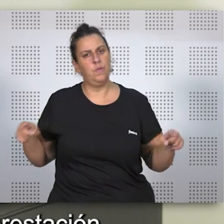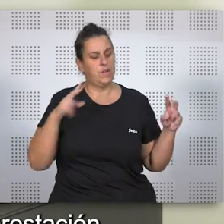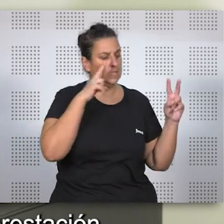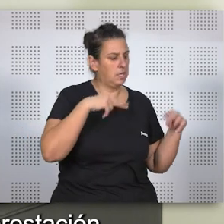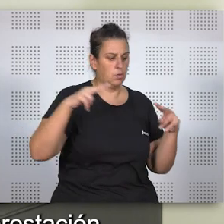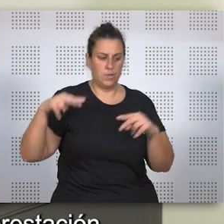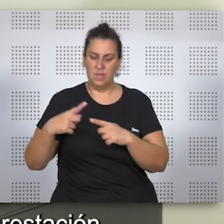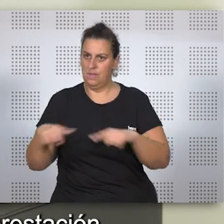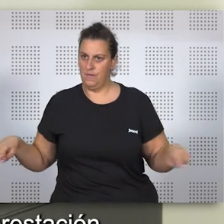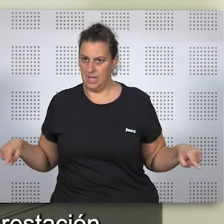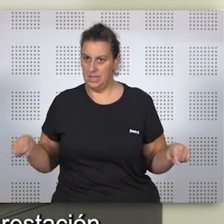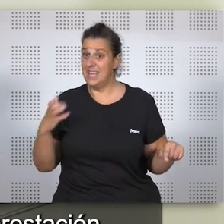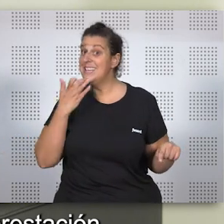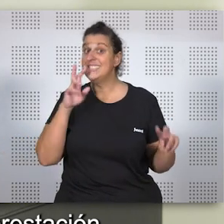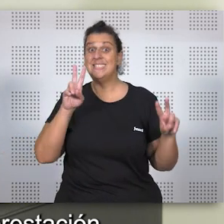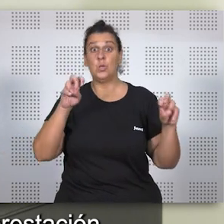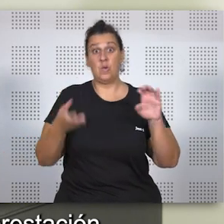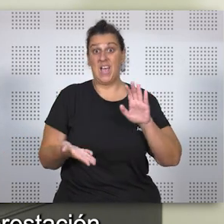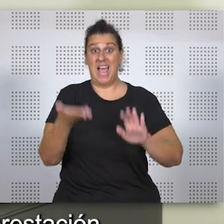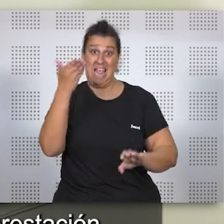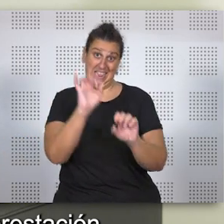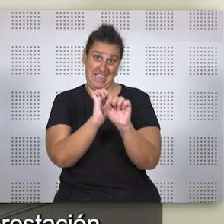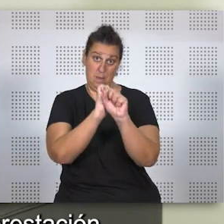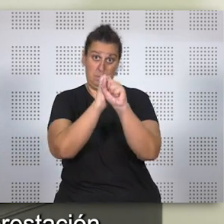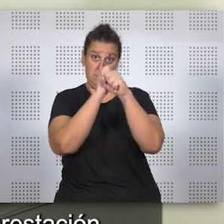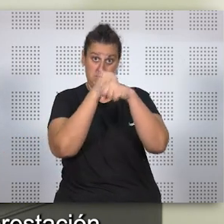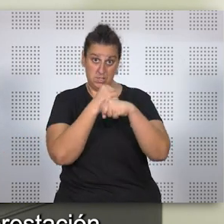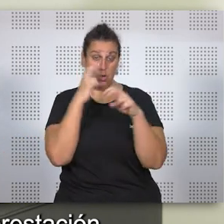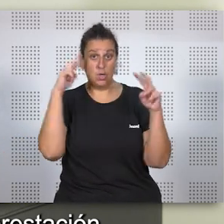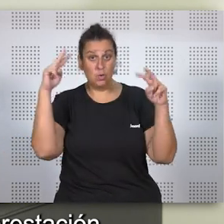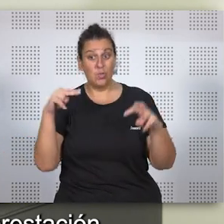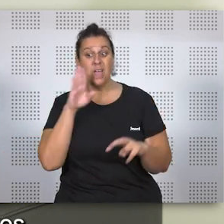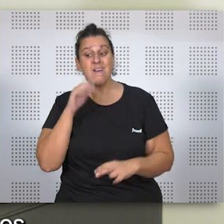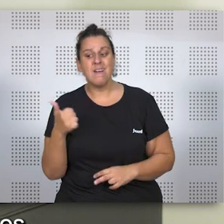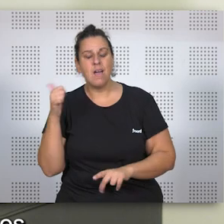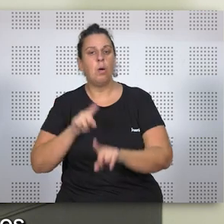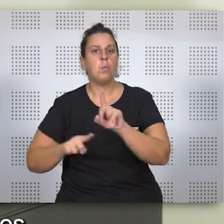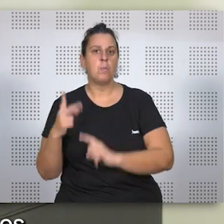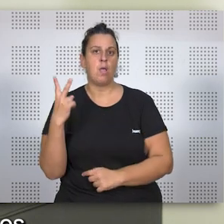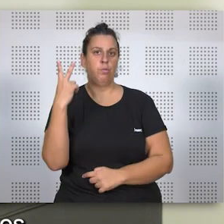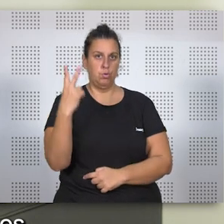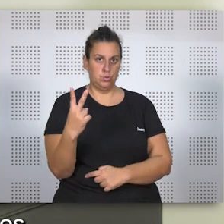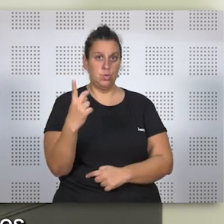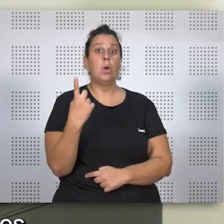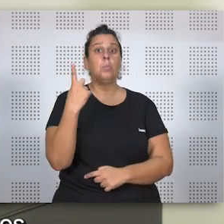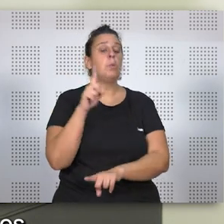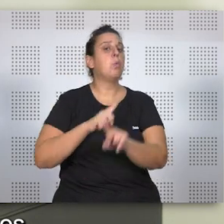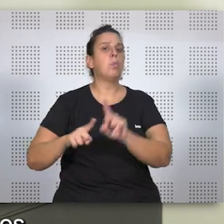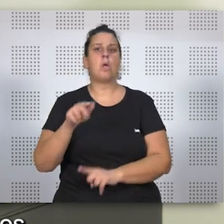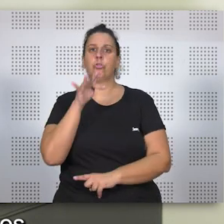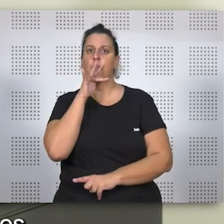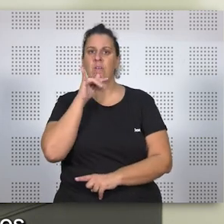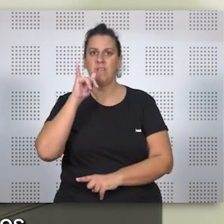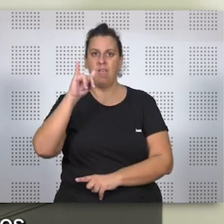tener en cuenta, cuando se reconoce una nueva prestación, que en este caso había dos problemas por resolver. Por un lado, están los problemas que todavía tenemos, claro,